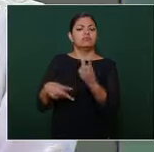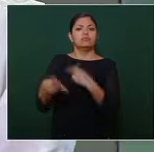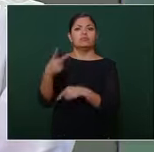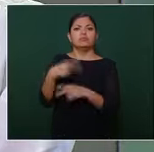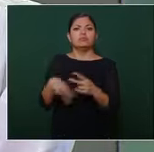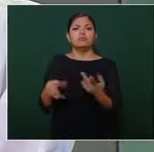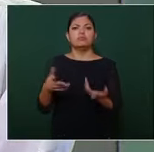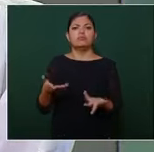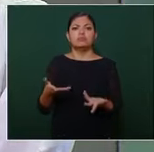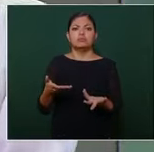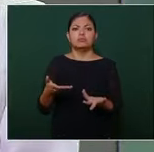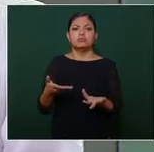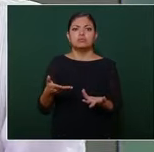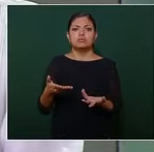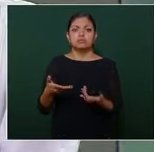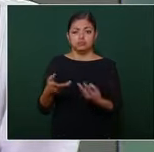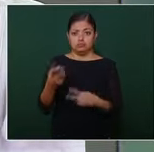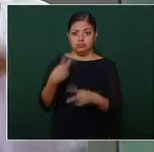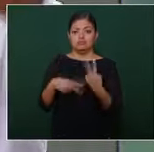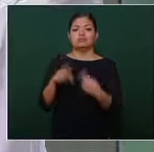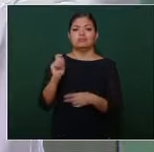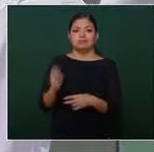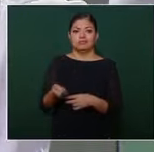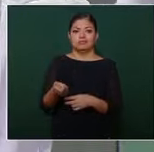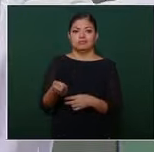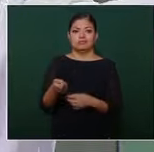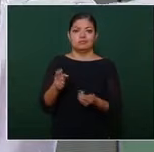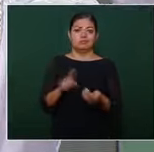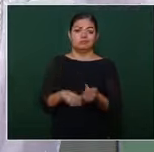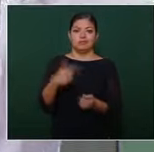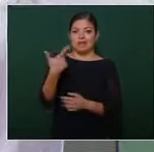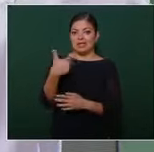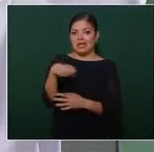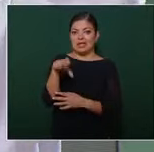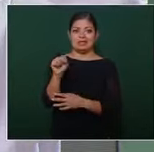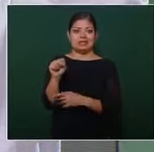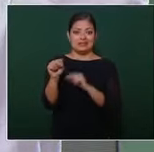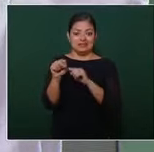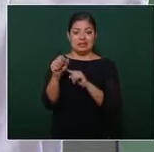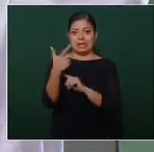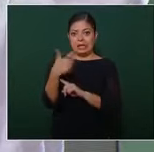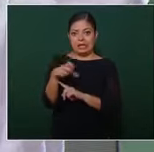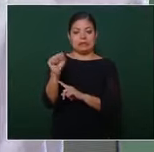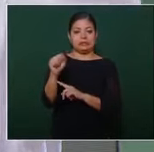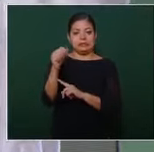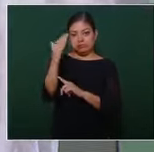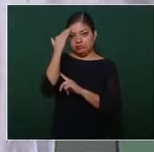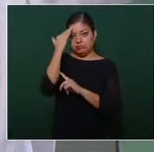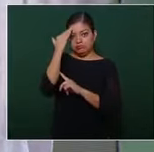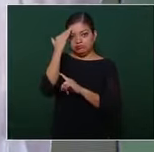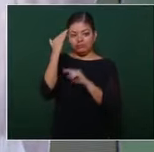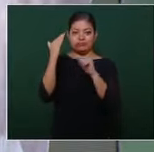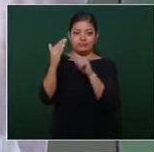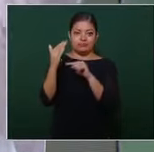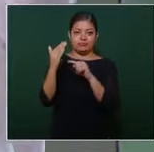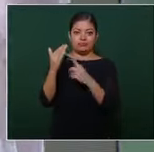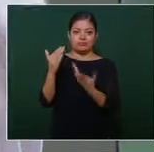del gas es la materia prima principal del gas